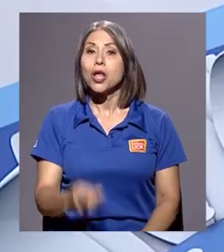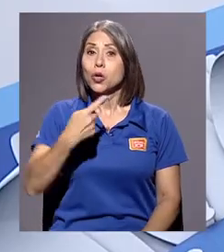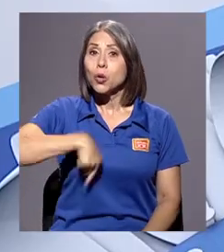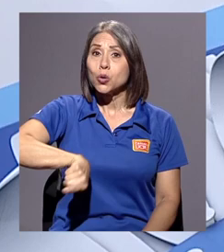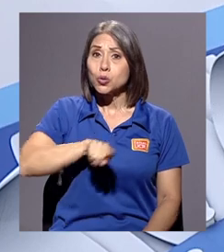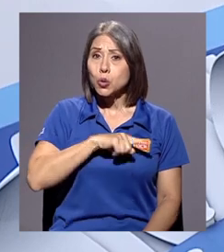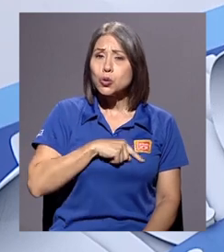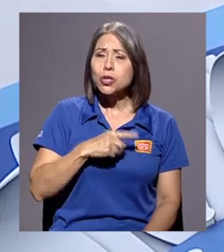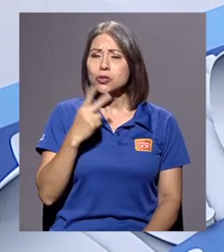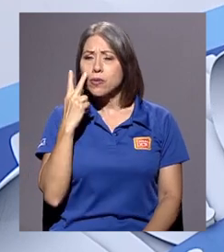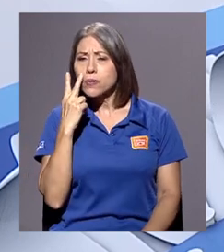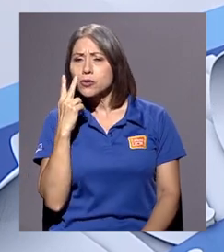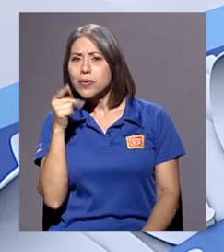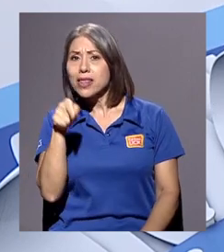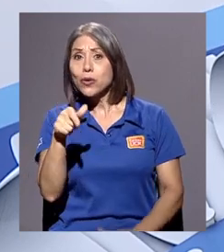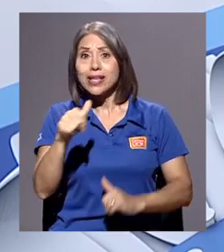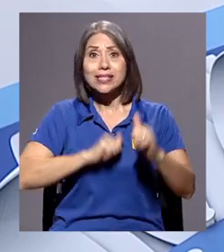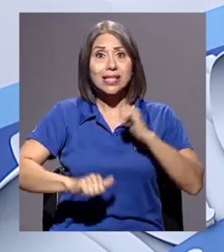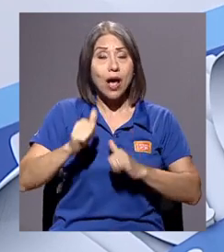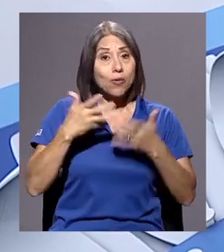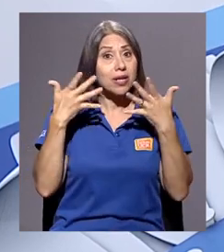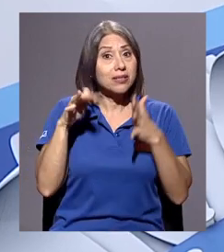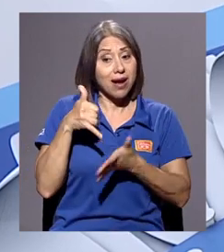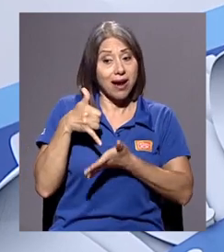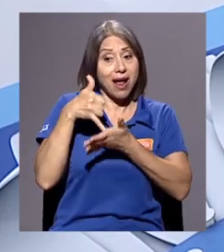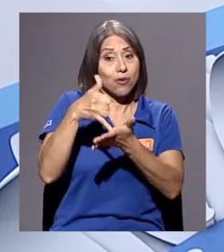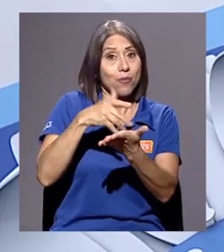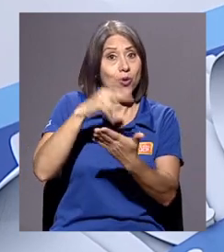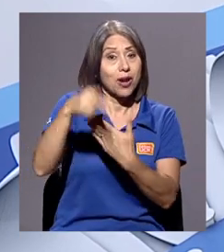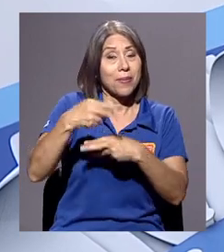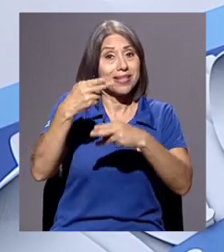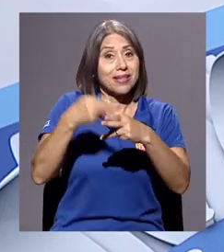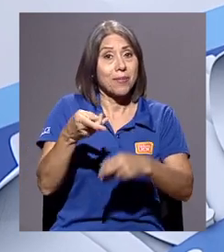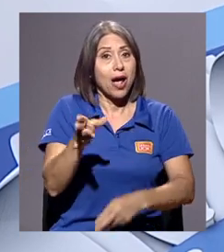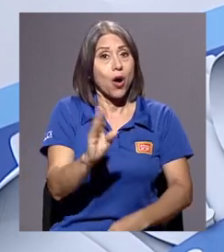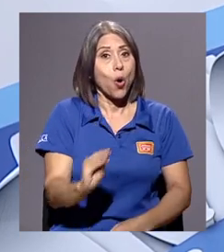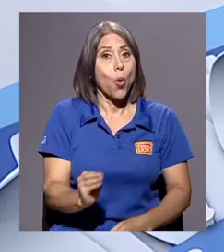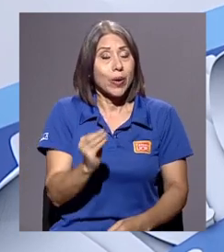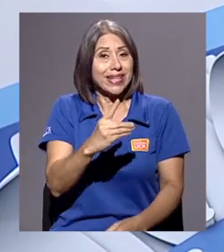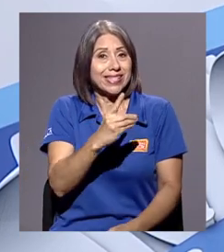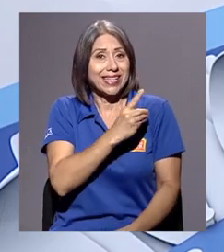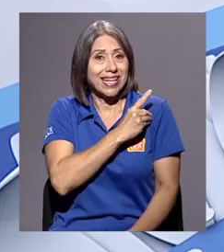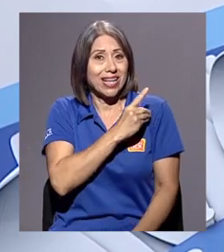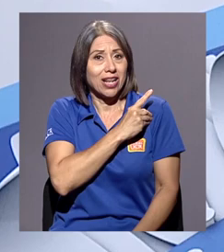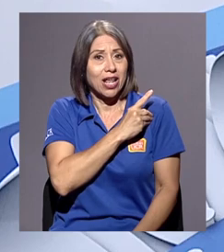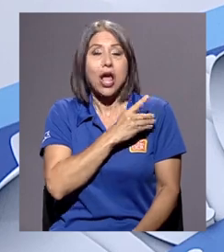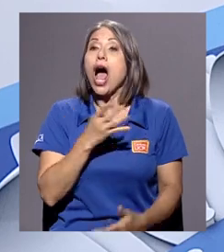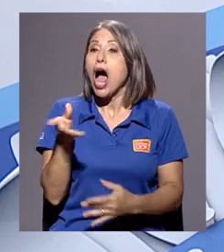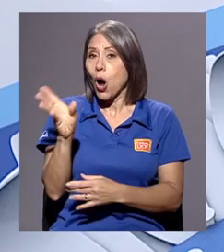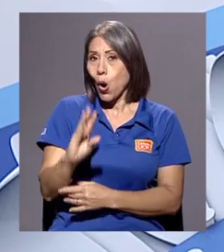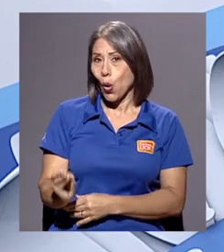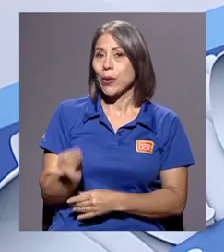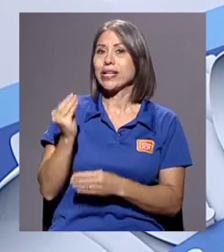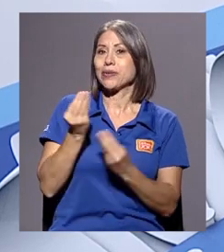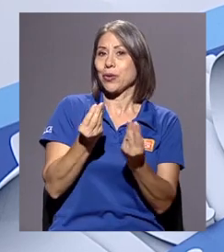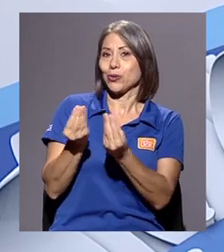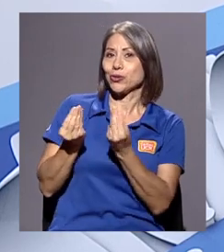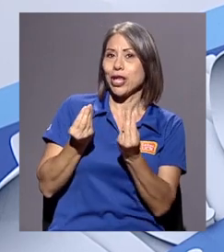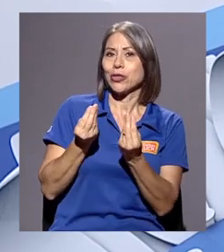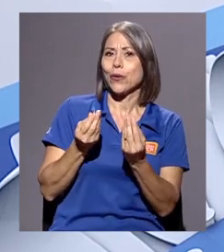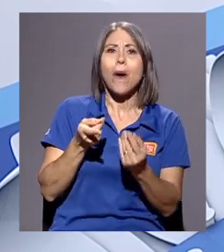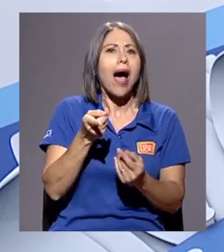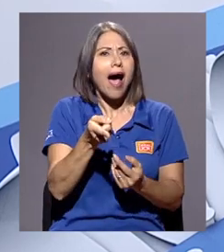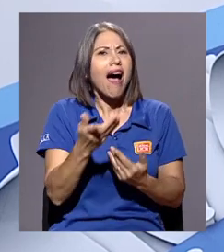Fernanda, estuvimos viendo por ahí que esta obra es ganadora del programa Jóvenes Dirigiendo, Jóvenes Produciendo.